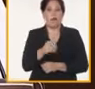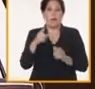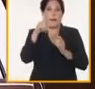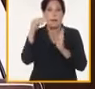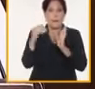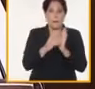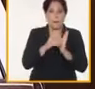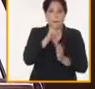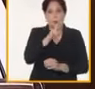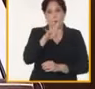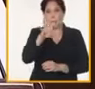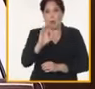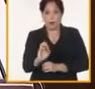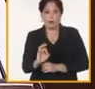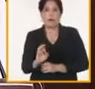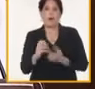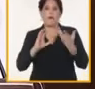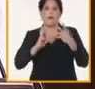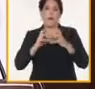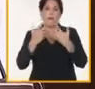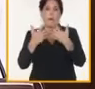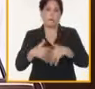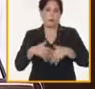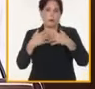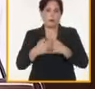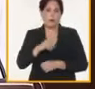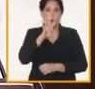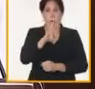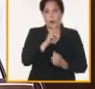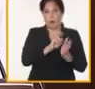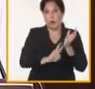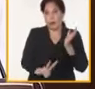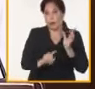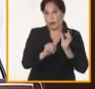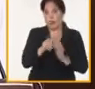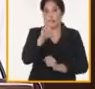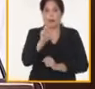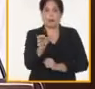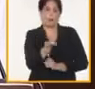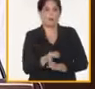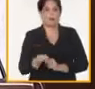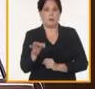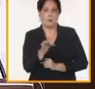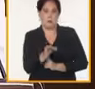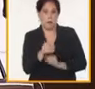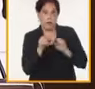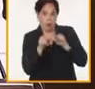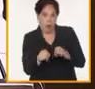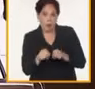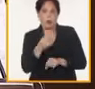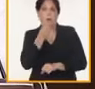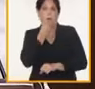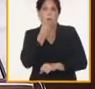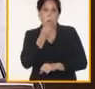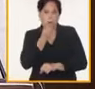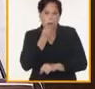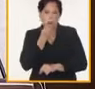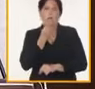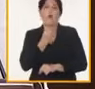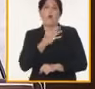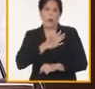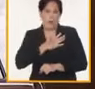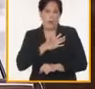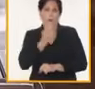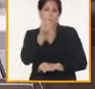.240 formas productivas con cuatro provincias y 20 municipios con posibilidades de autoabastecerse.